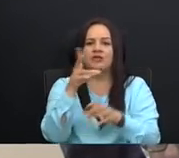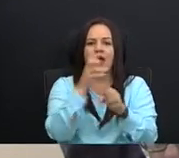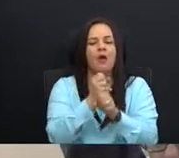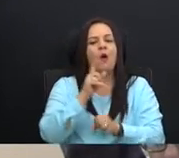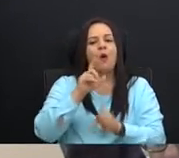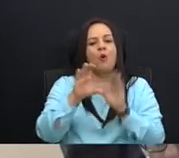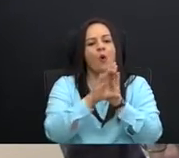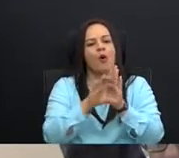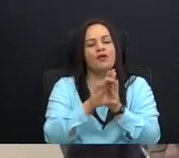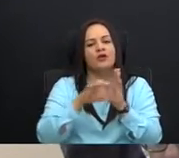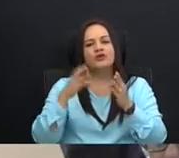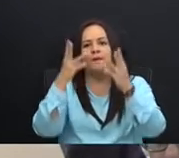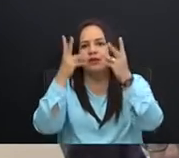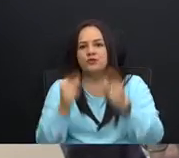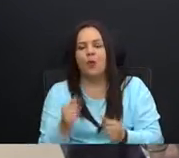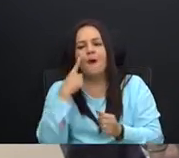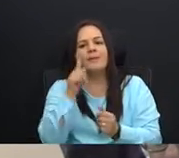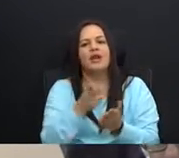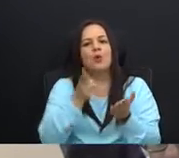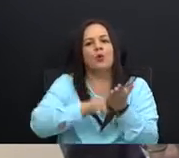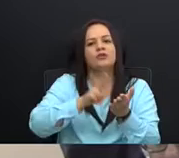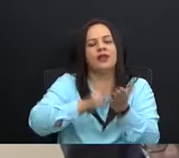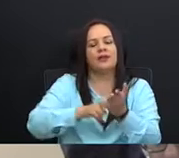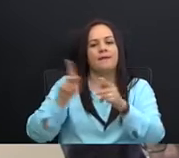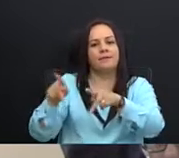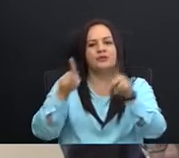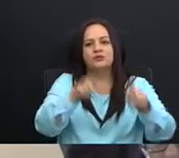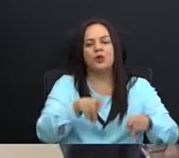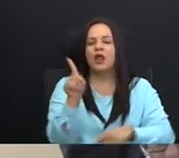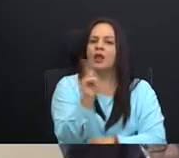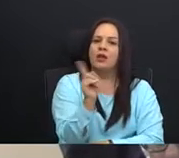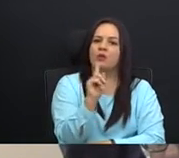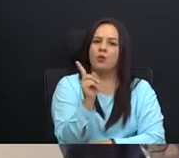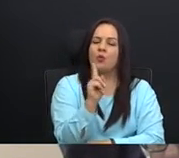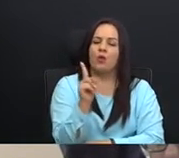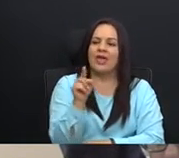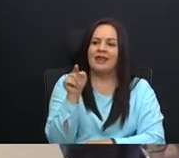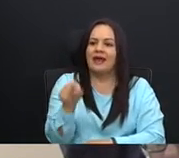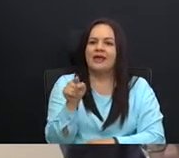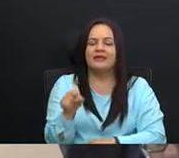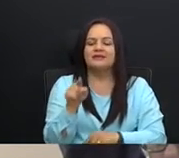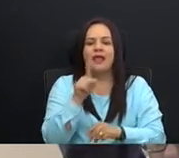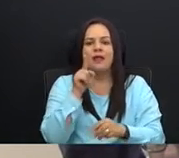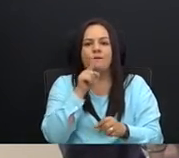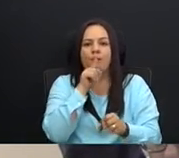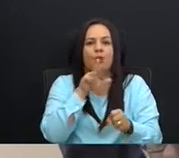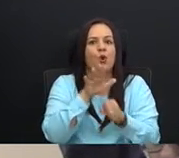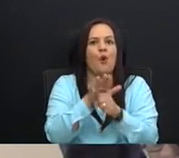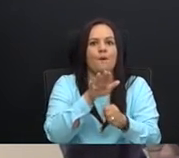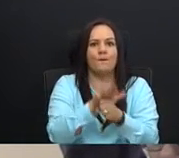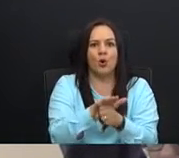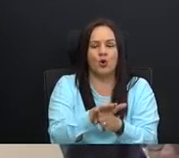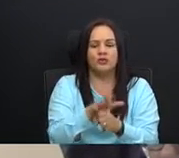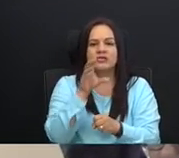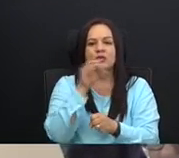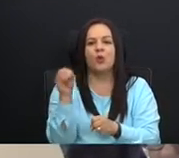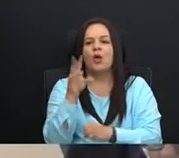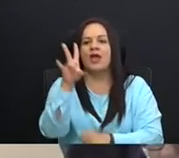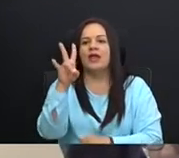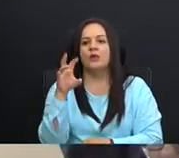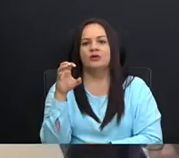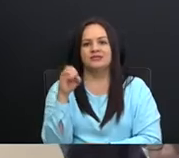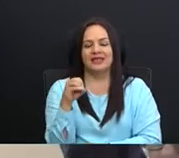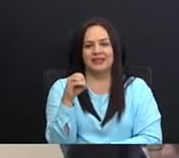presupuestarios, para contratar personas, no esa era, no era esa, el propósito, de, los 70,